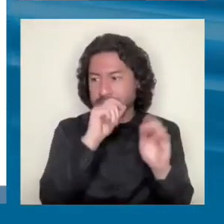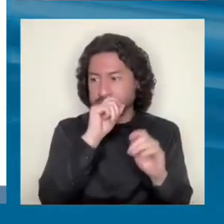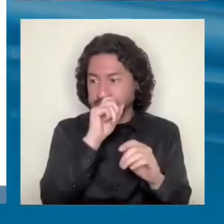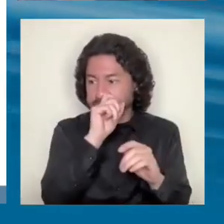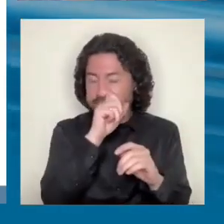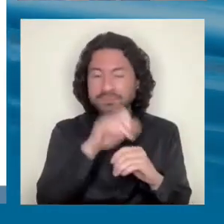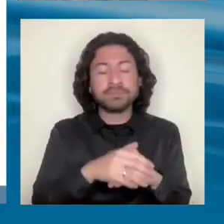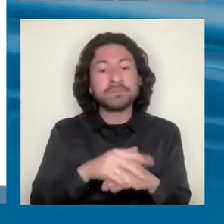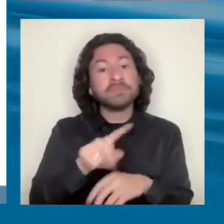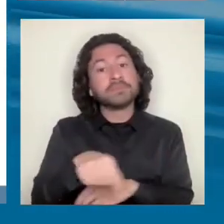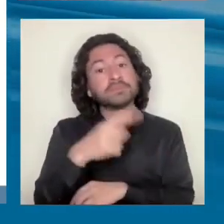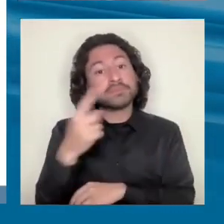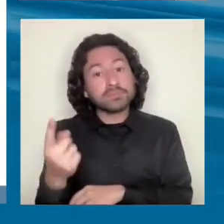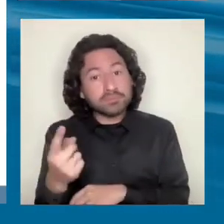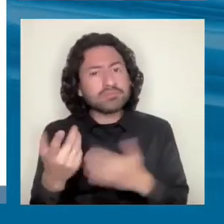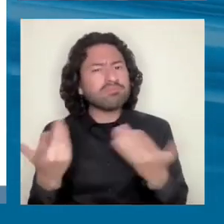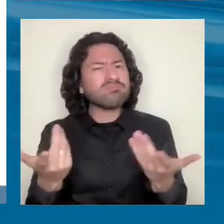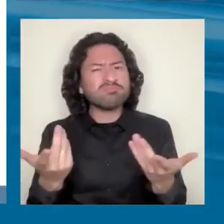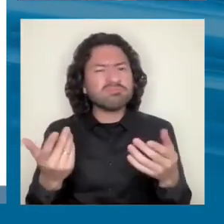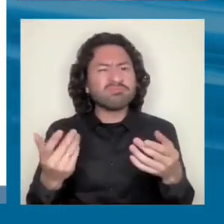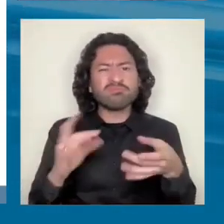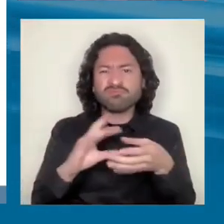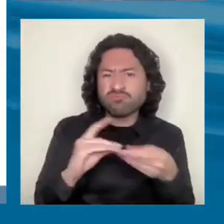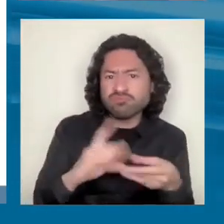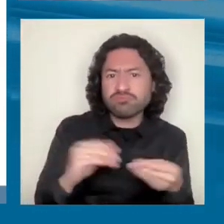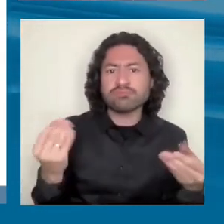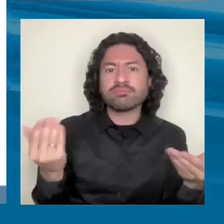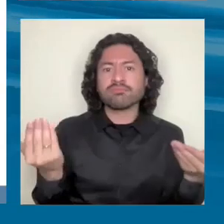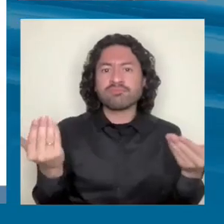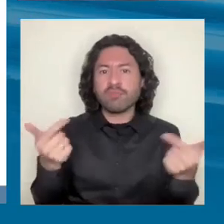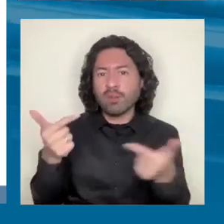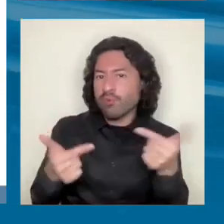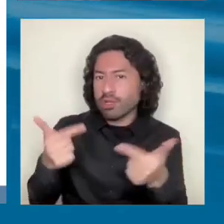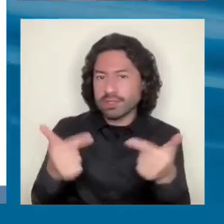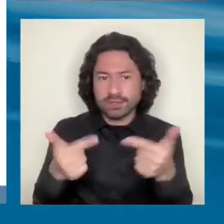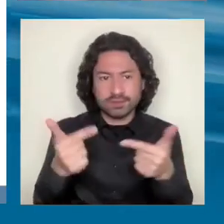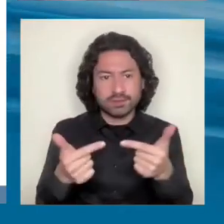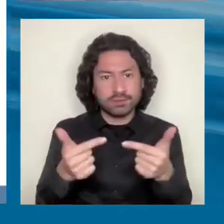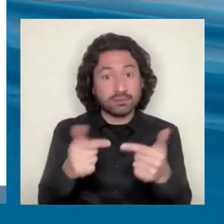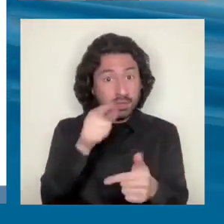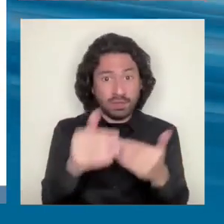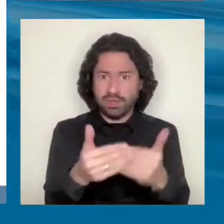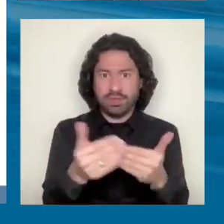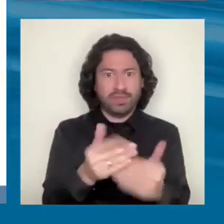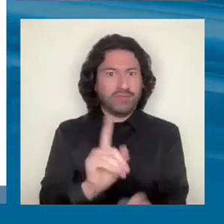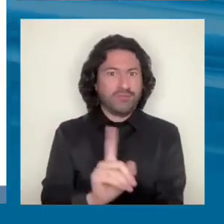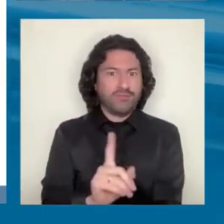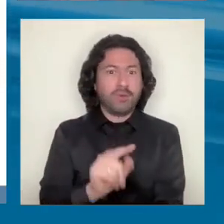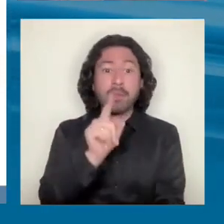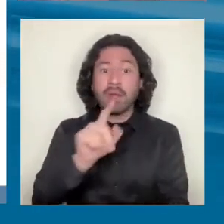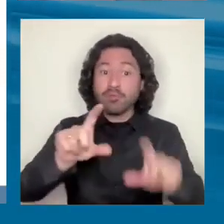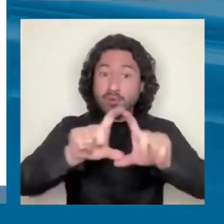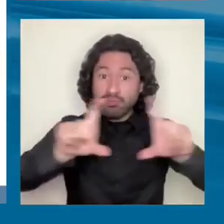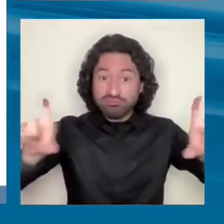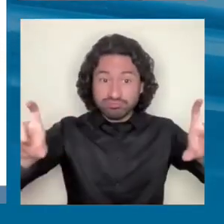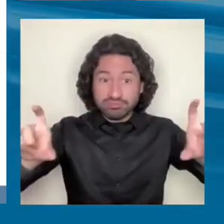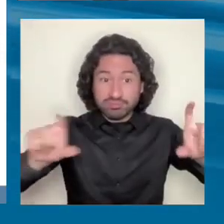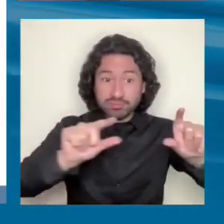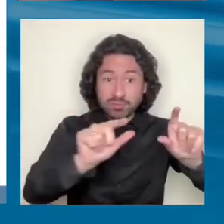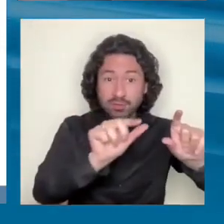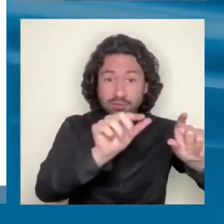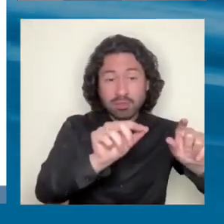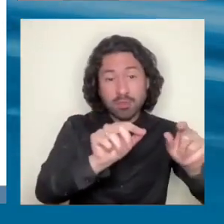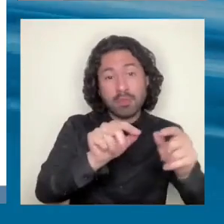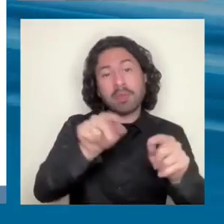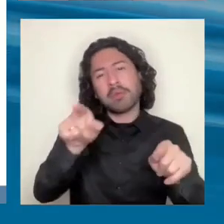tema de definición y ámbito de las políticas. por eso es que esto no es fácil, pero bueno, este gráfico que por razones obvias llamamos la